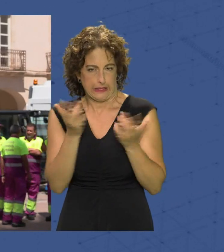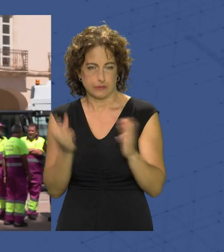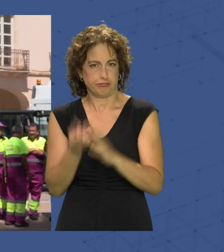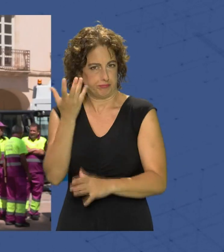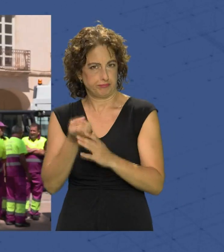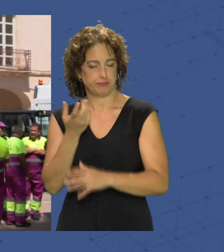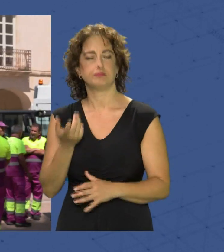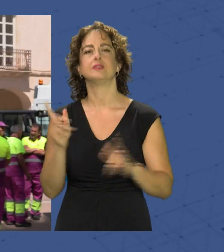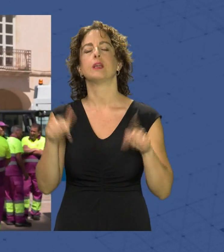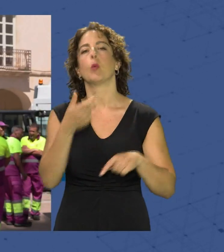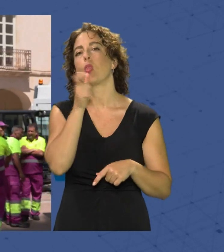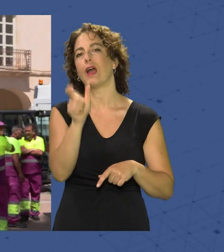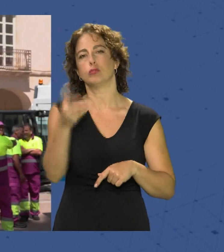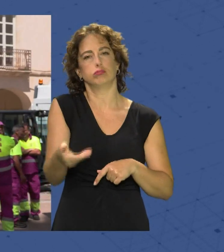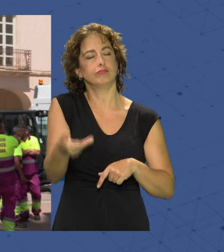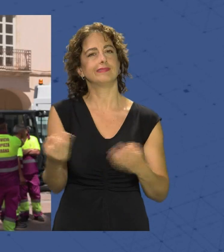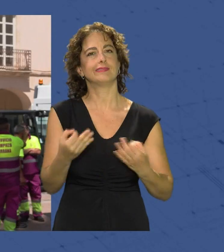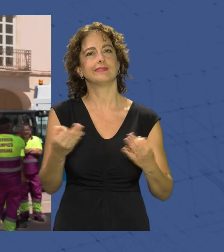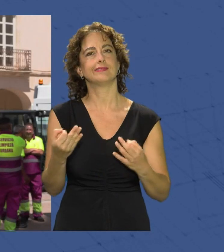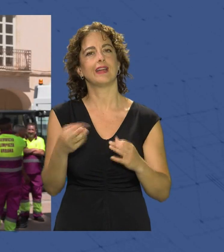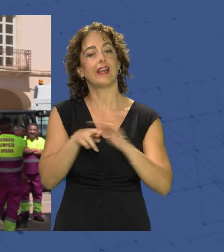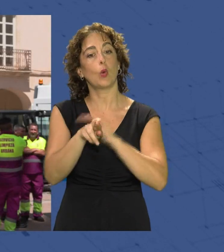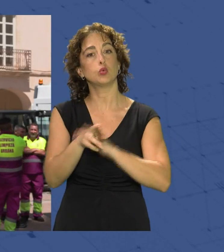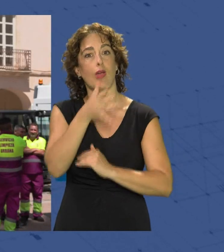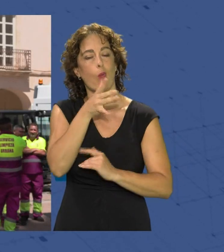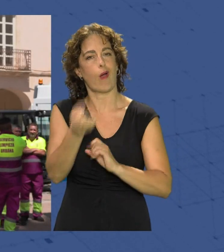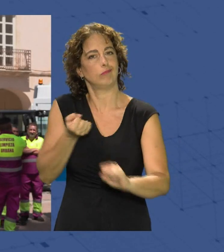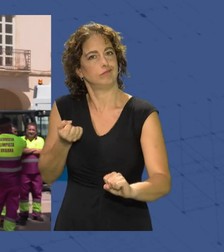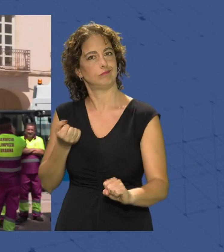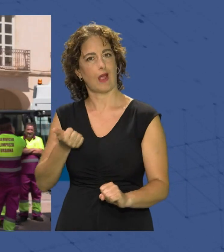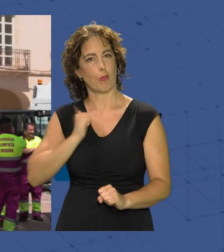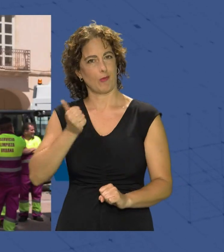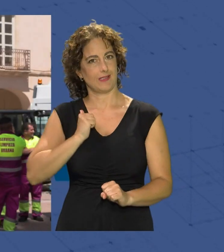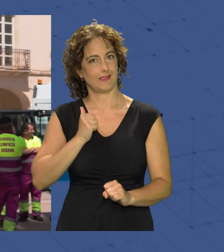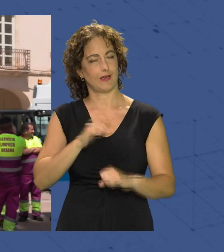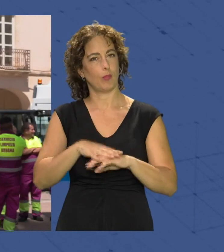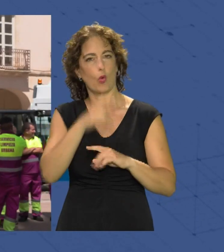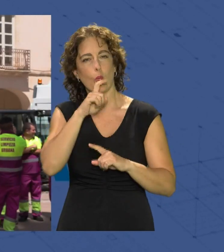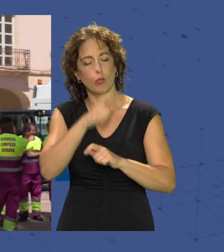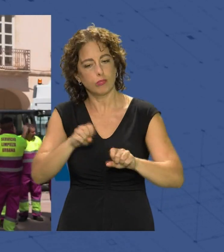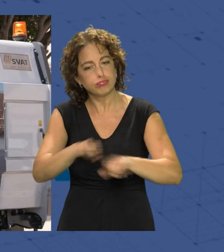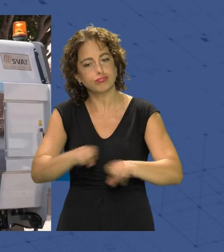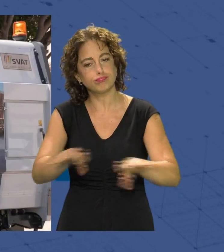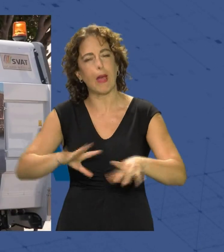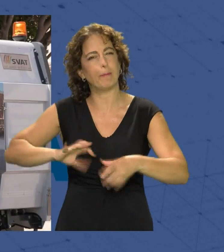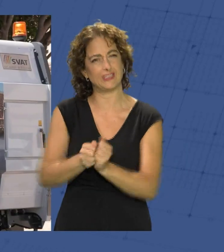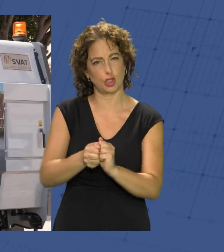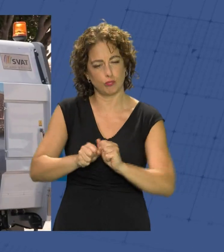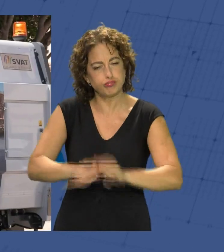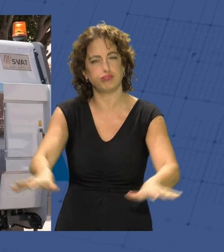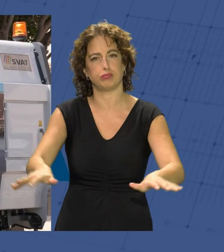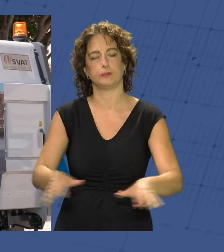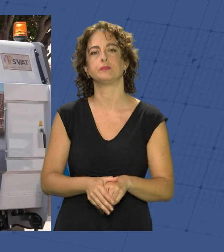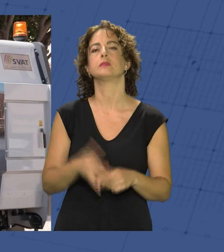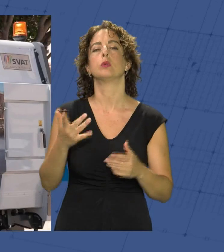un dato importantísimo y es que optimizan el recurso hídrico por la manera que tienen de distribuir el agua a presión. Una decena de